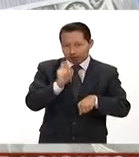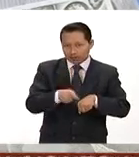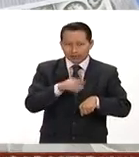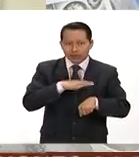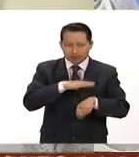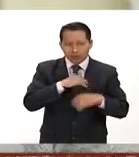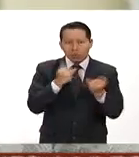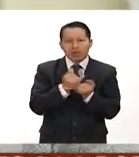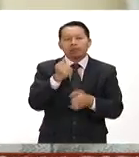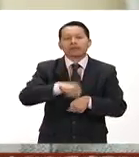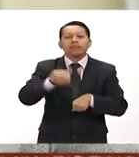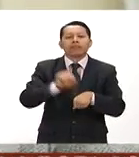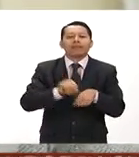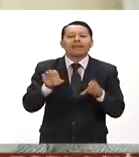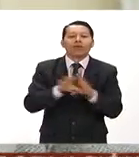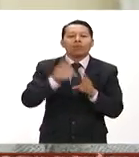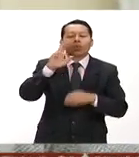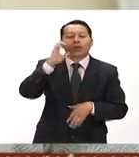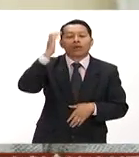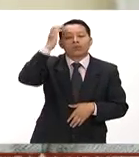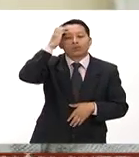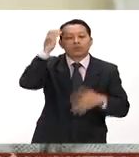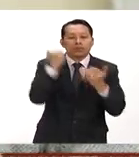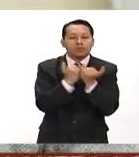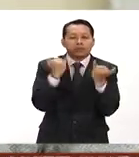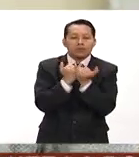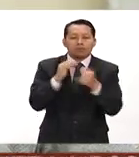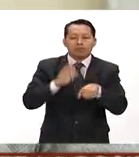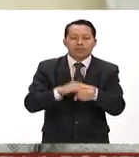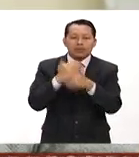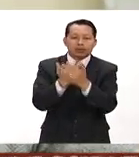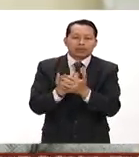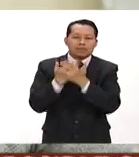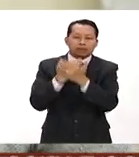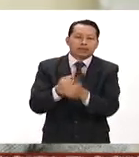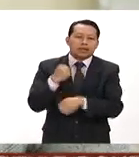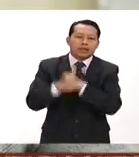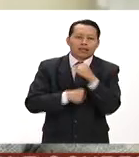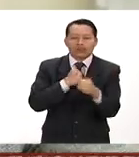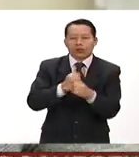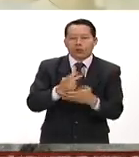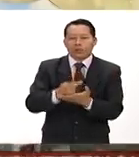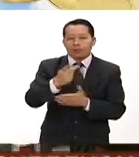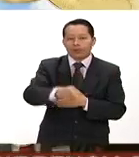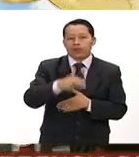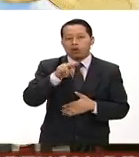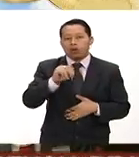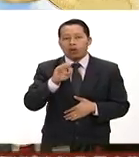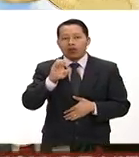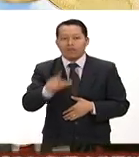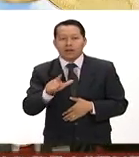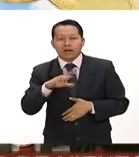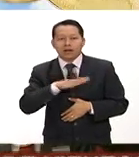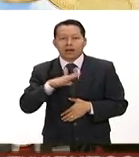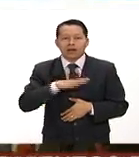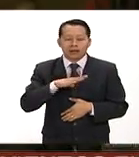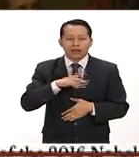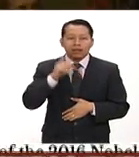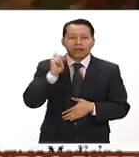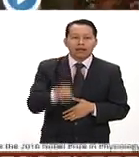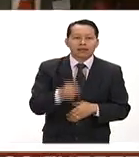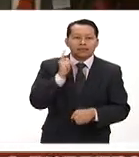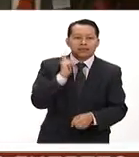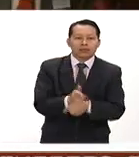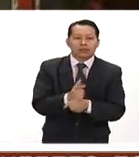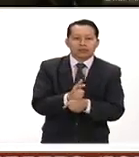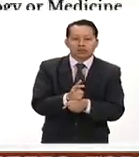semanas de reconocimientos los más esperados durante el año los premios Nobel este médico fue por descubrir los